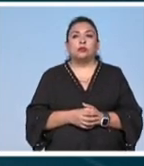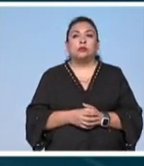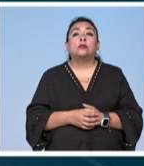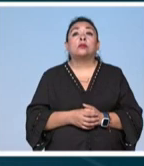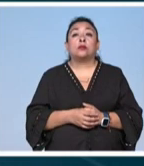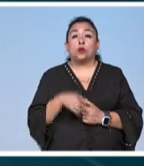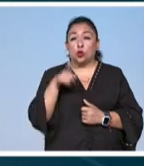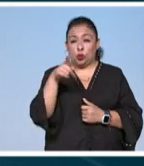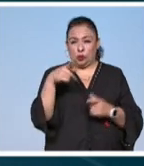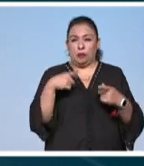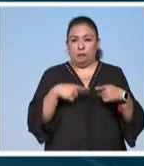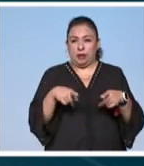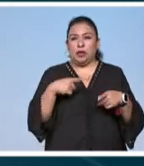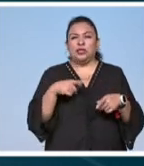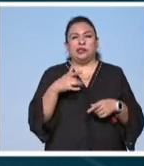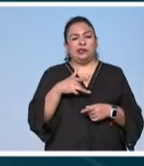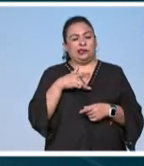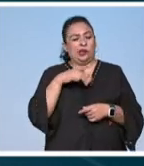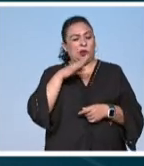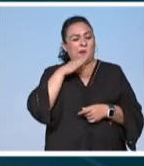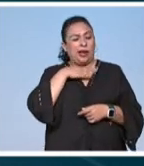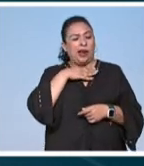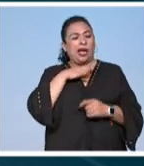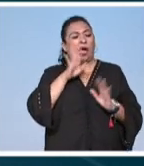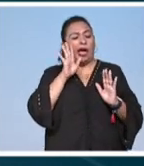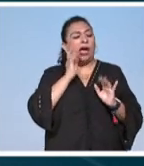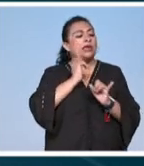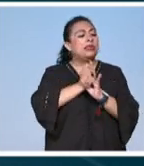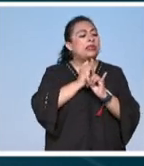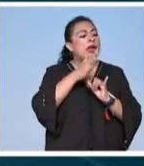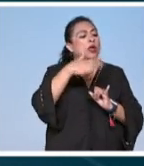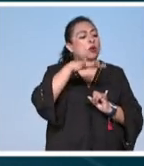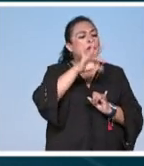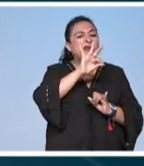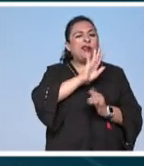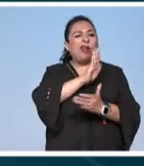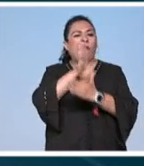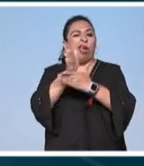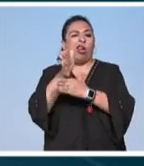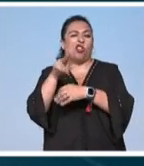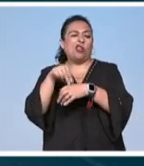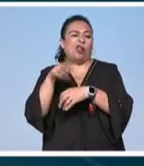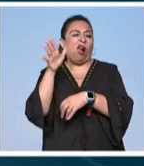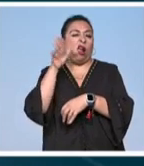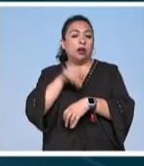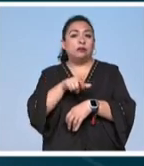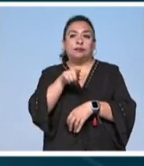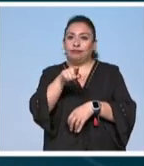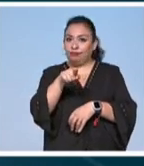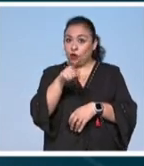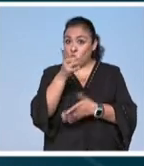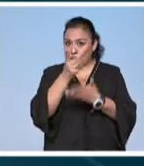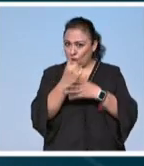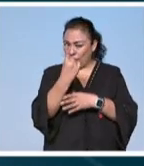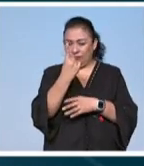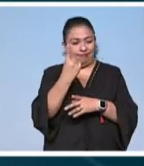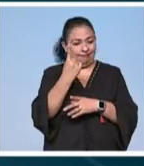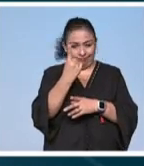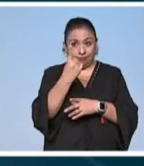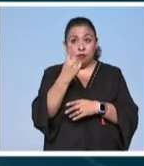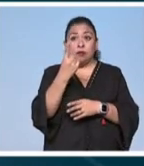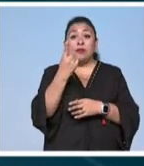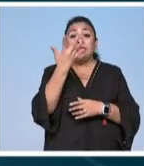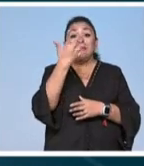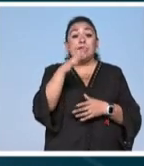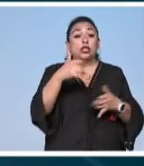eres de las personas que si se sienten mal prefieren buscar en internet que acudir al doctor pues déjame decirte que no eres el único puesto que